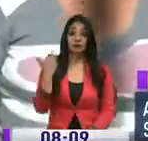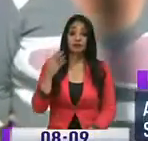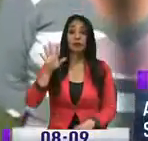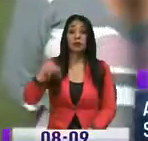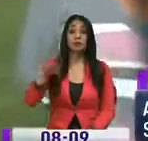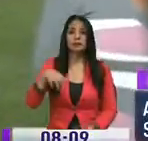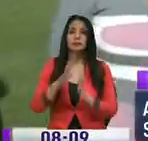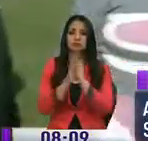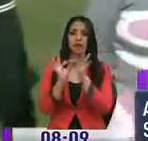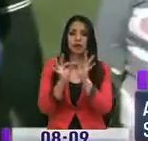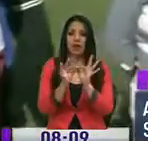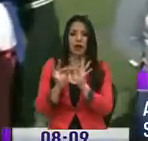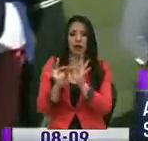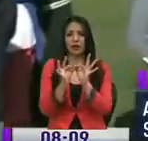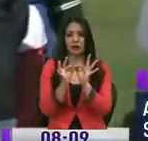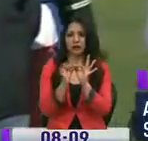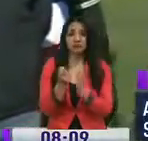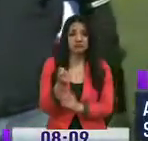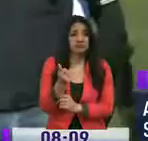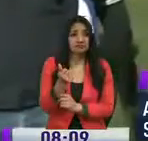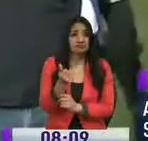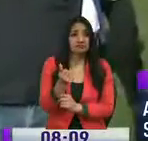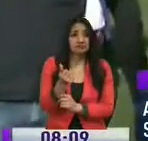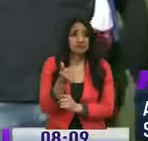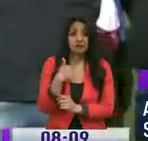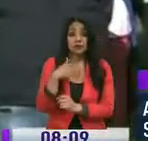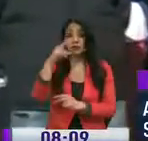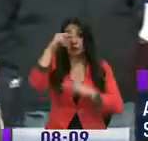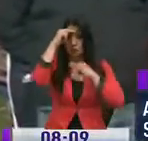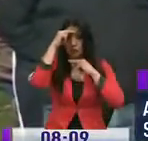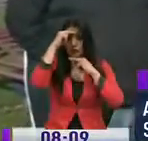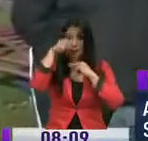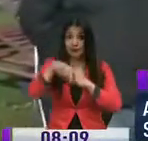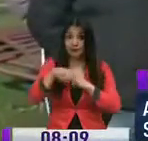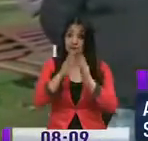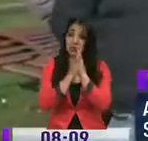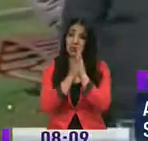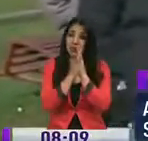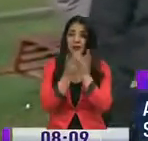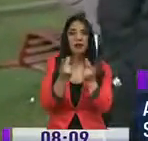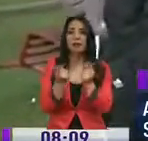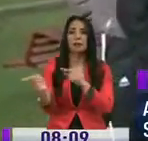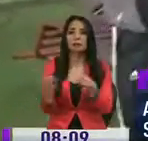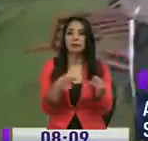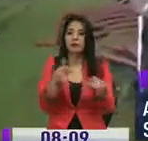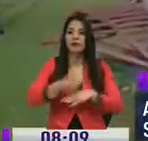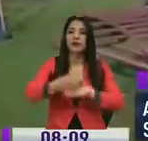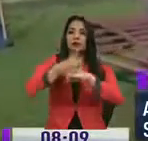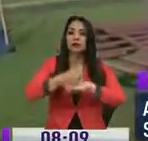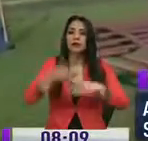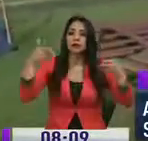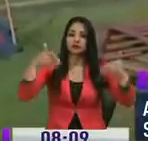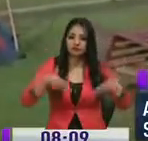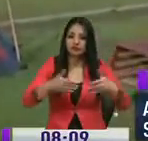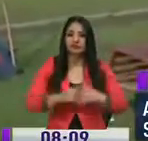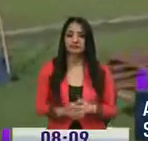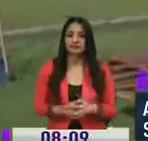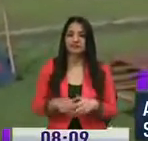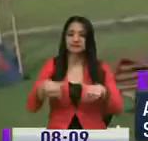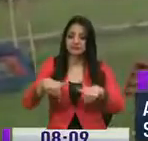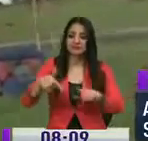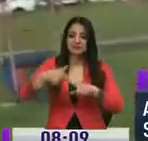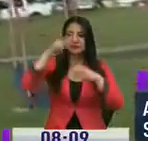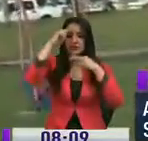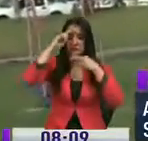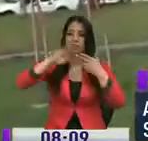espacio y bastó nada más nuestra intervención por parte del primer noticiero de la comunidad. Dimos a